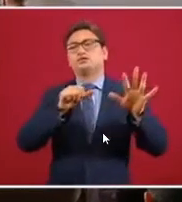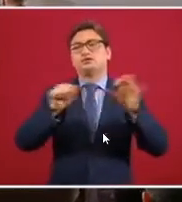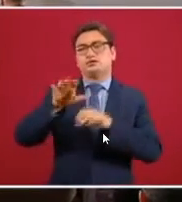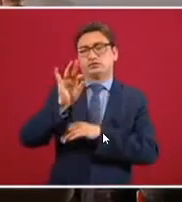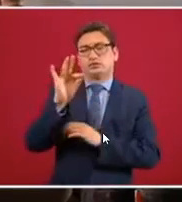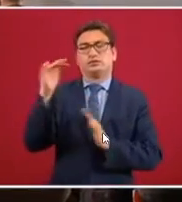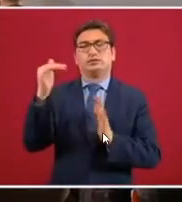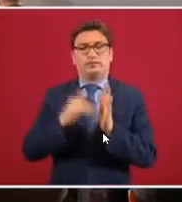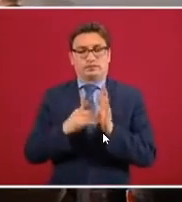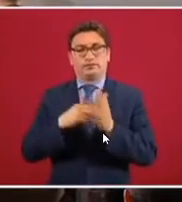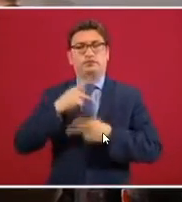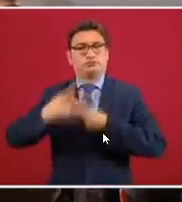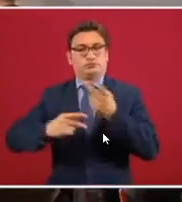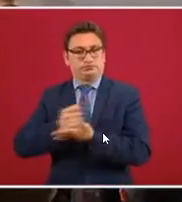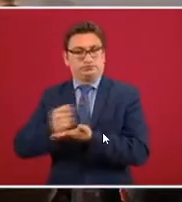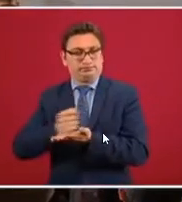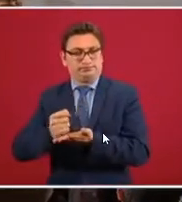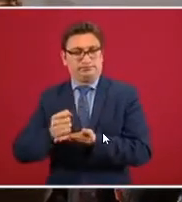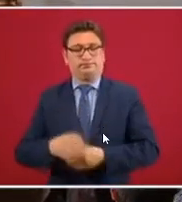¿Y empresas periodísticas?